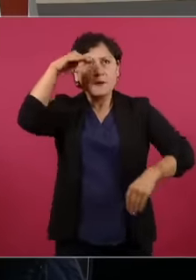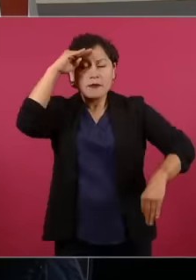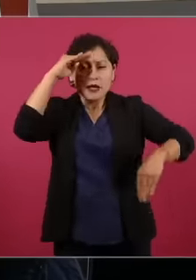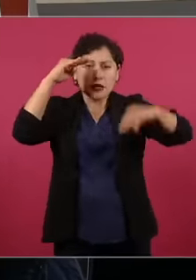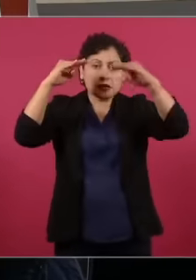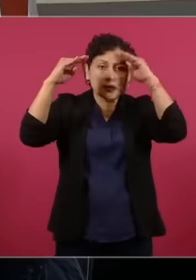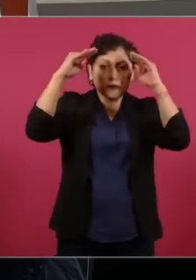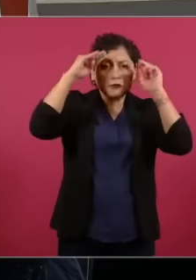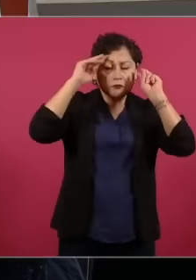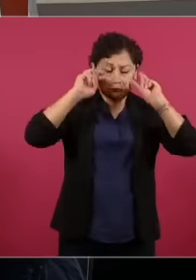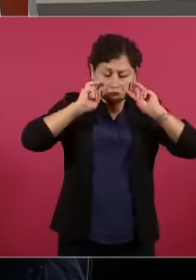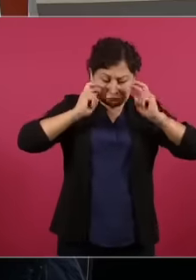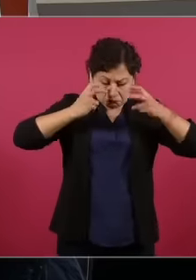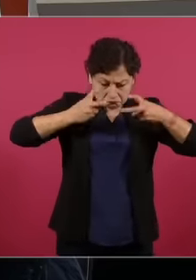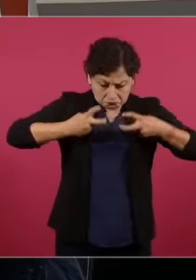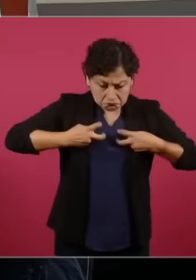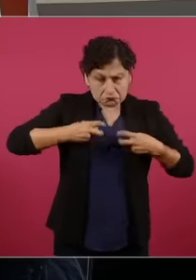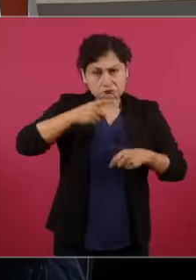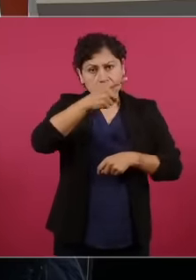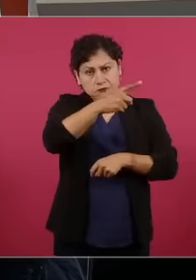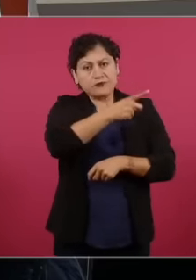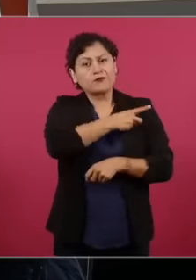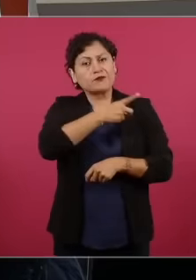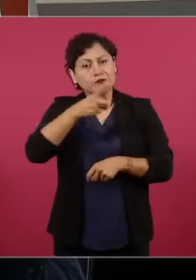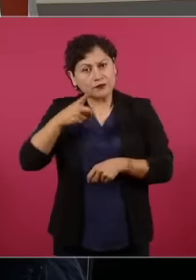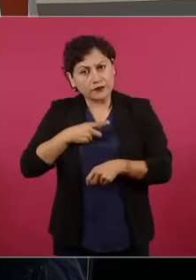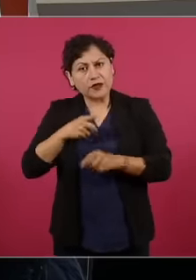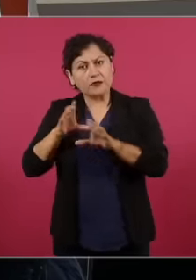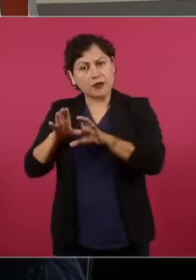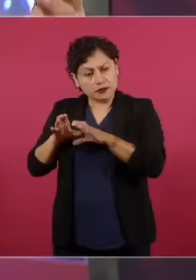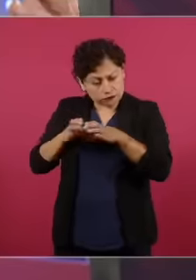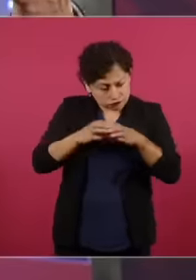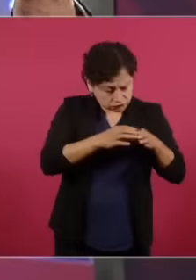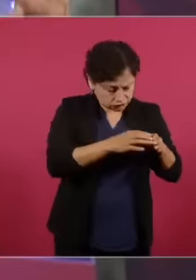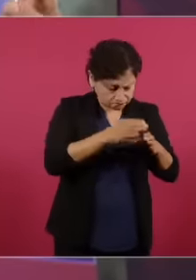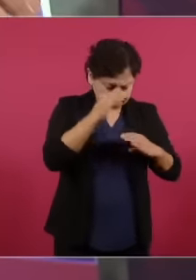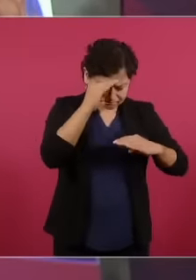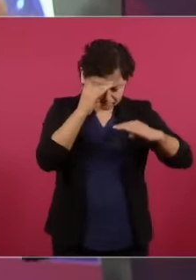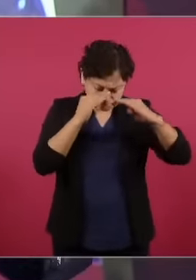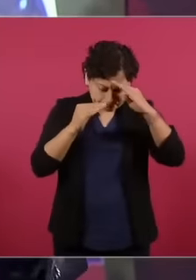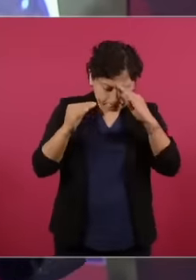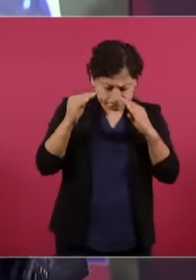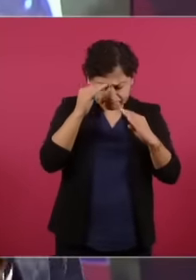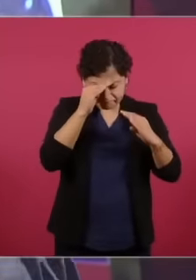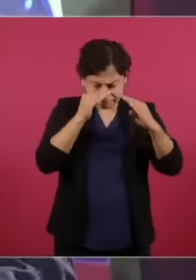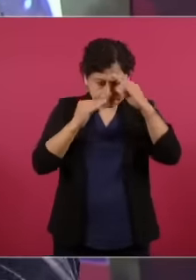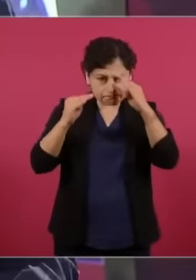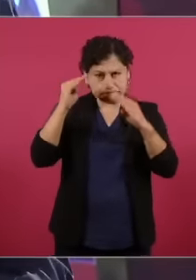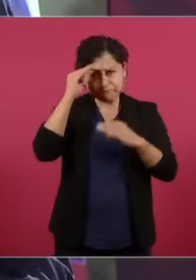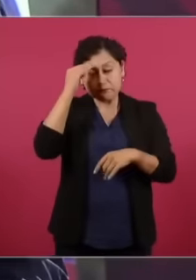Allá a la reflexión Al análisis Para ir Aceptando